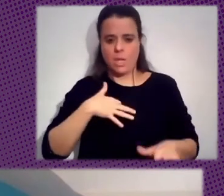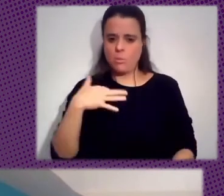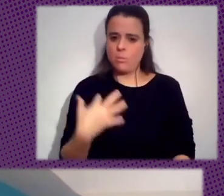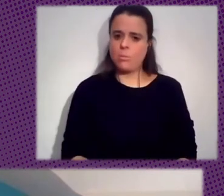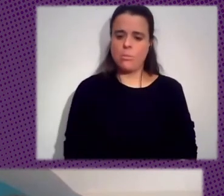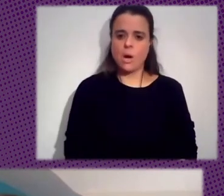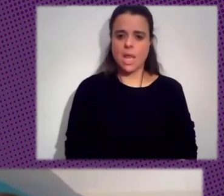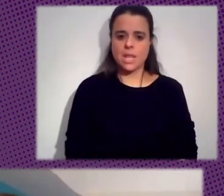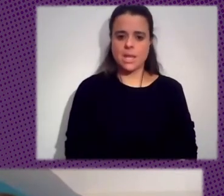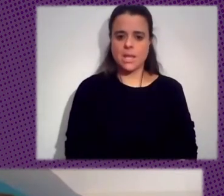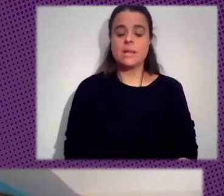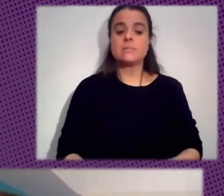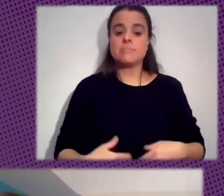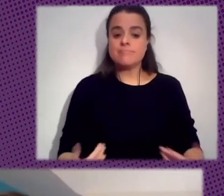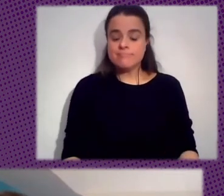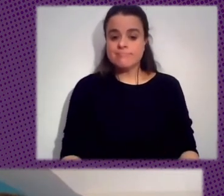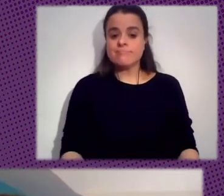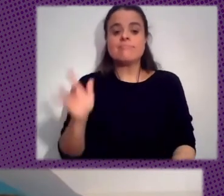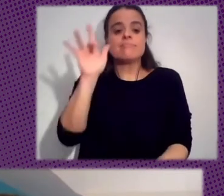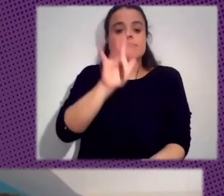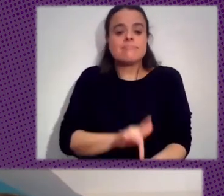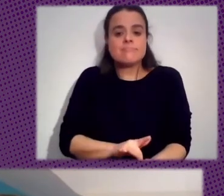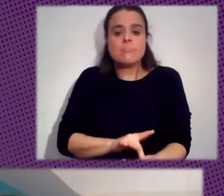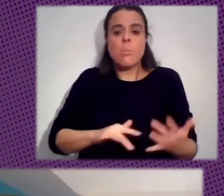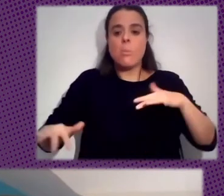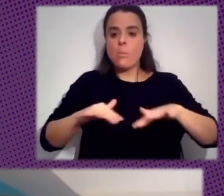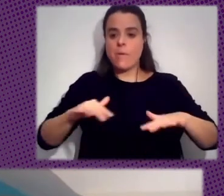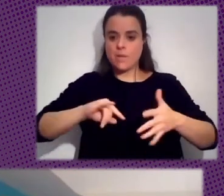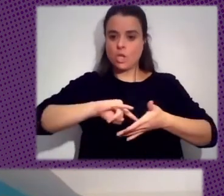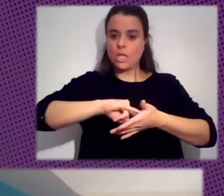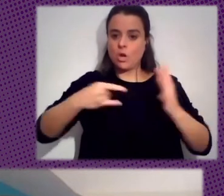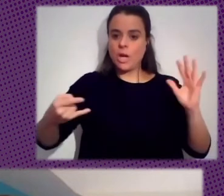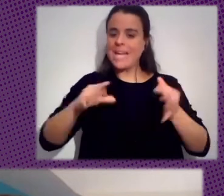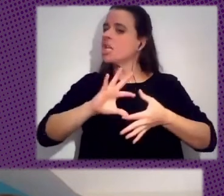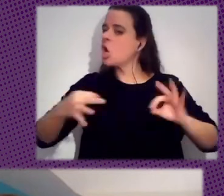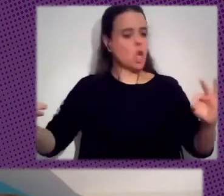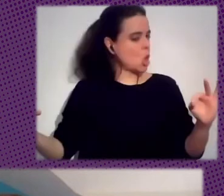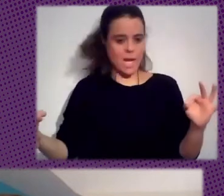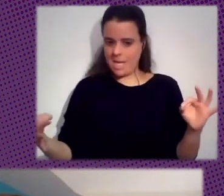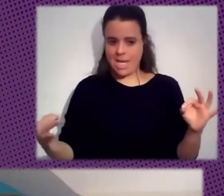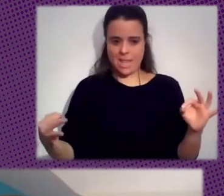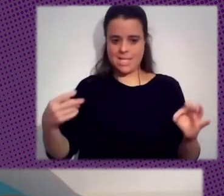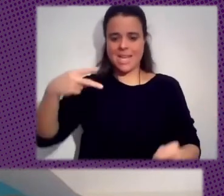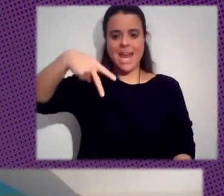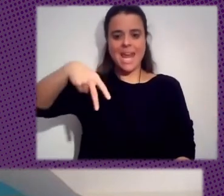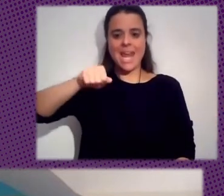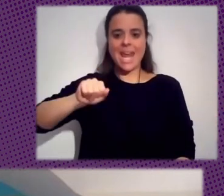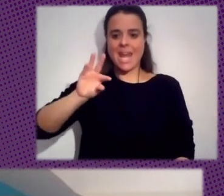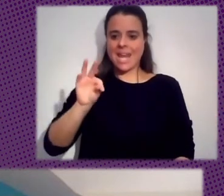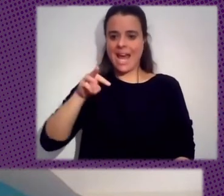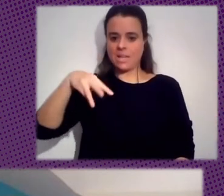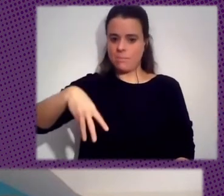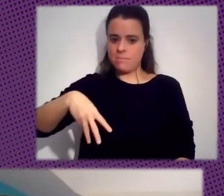Y Llegamos Así Al Movimiento De Tecnologías No Alineadas Nathan Por Sus Siglas En Inglés Que En